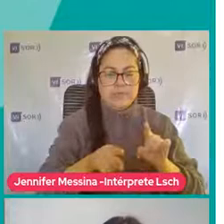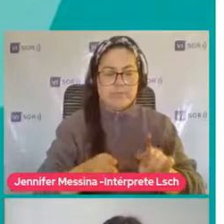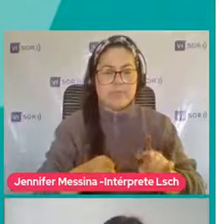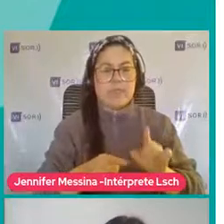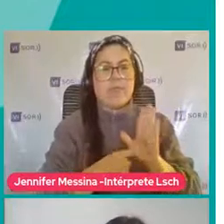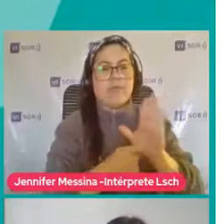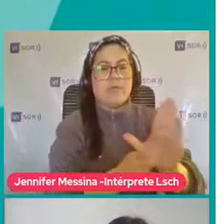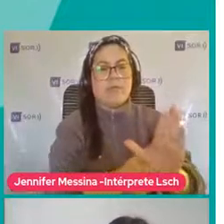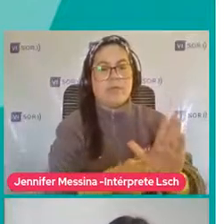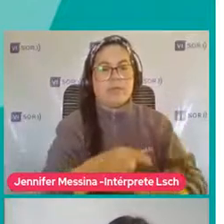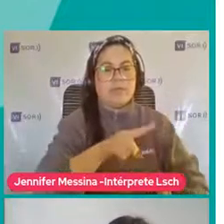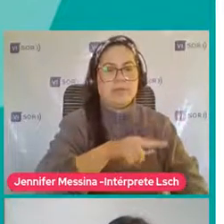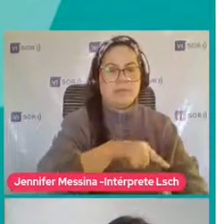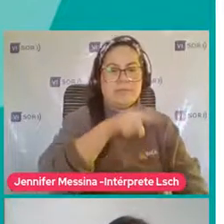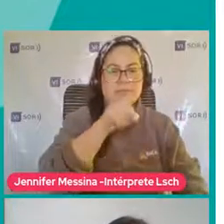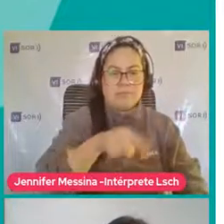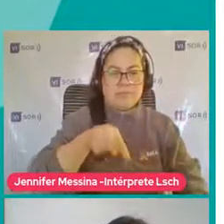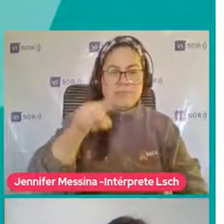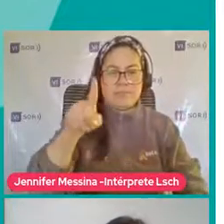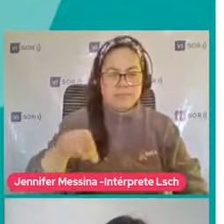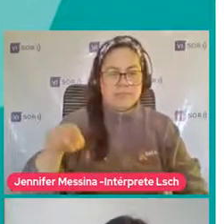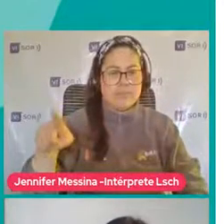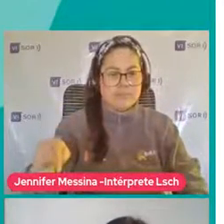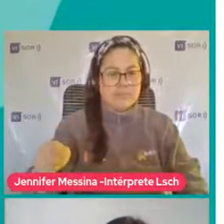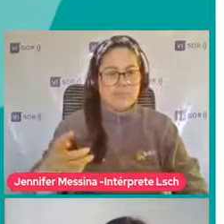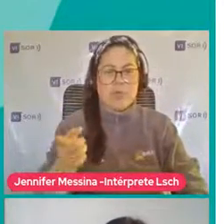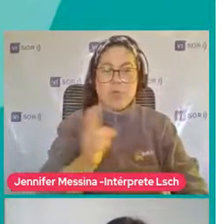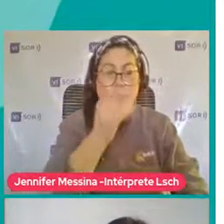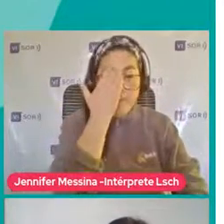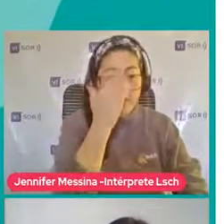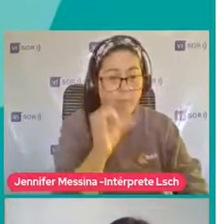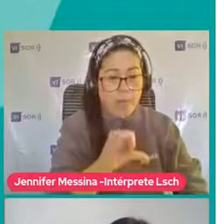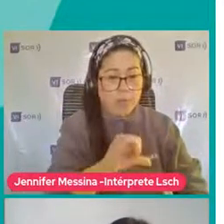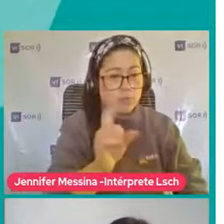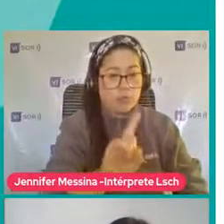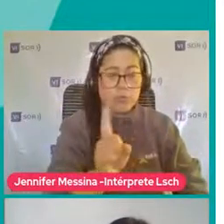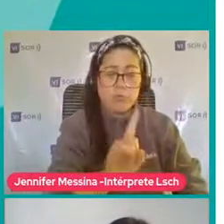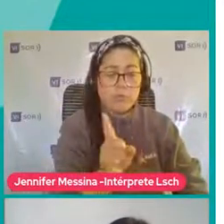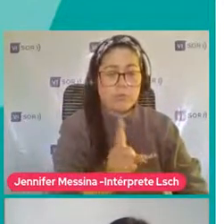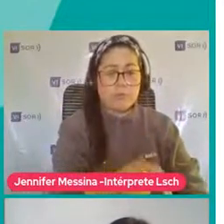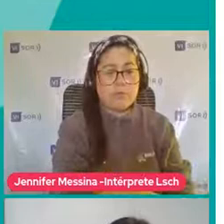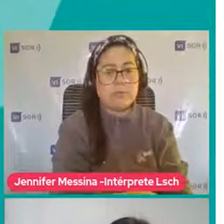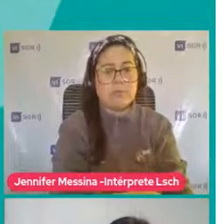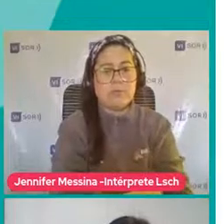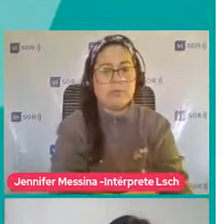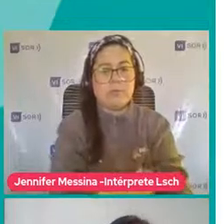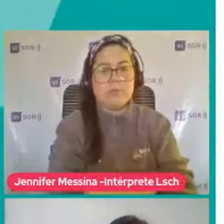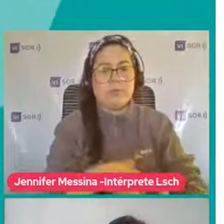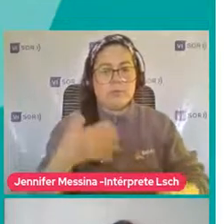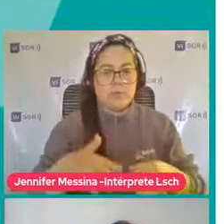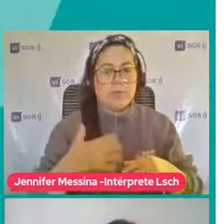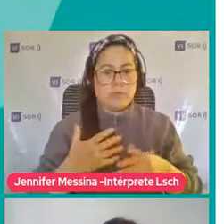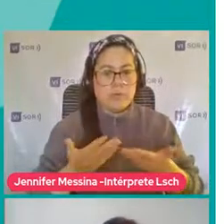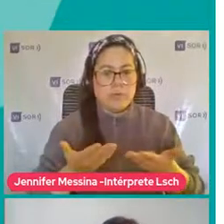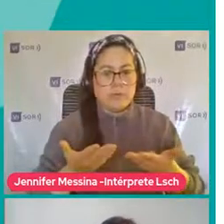ser disarmónico Esto no quiere decir Que sea malo ¿Ya? Es súper importante Tenerlo en cuenta Porque normalmente Uno habla de una disarmonía Y